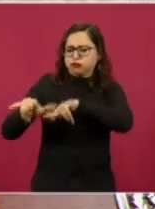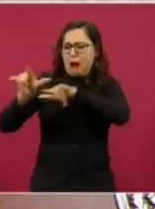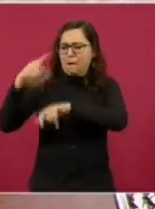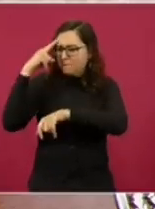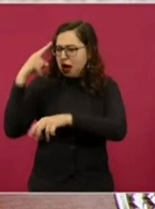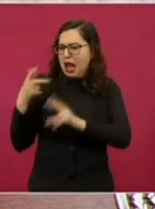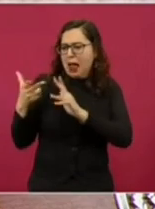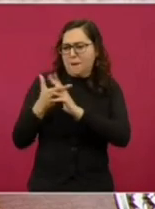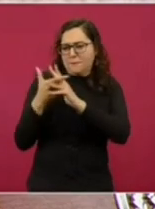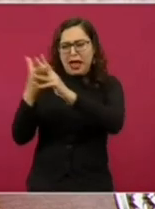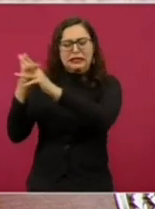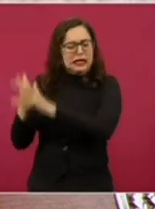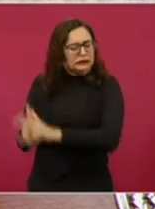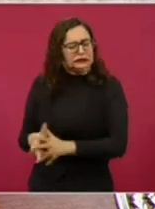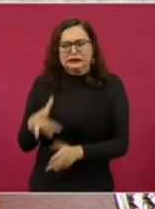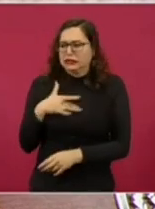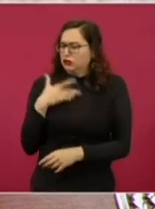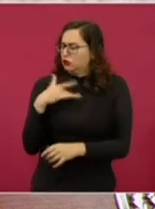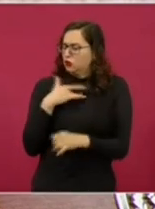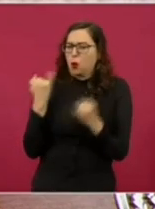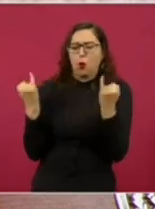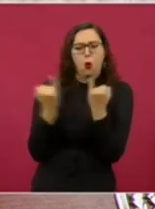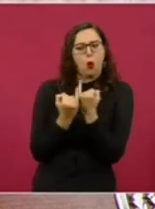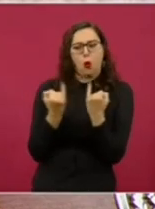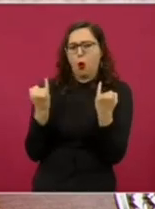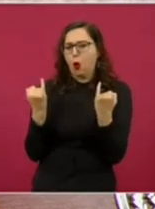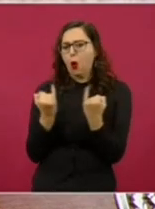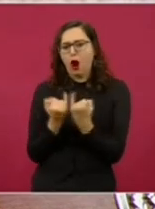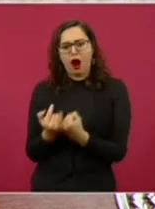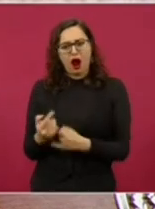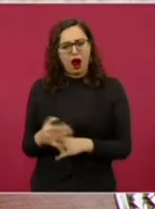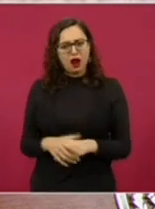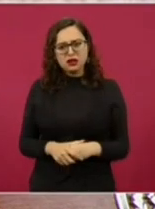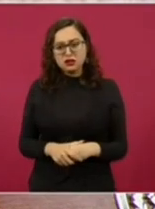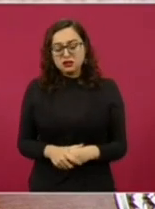¿Me la usarán? ¿Me la usarán?